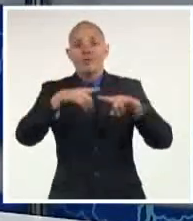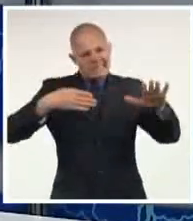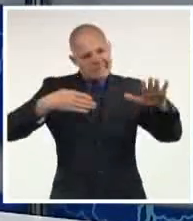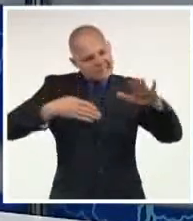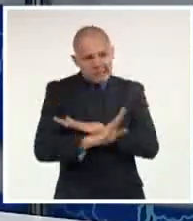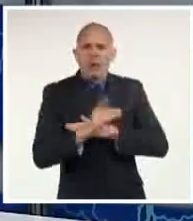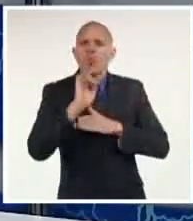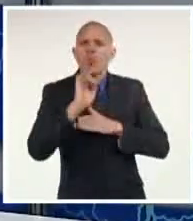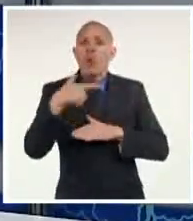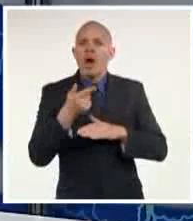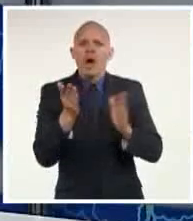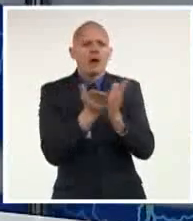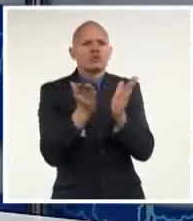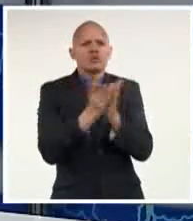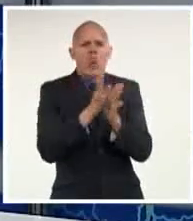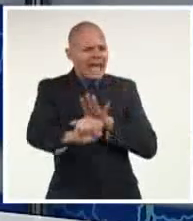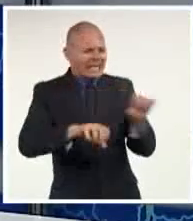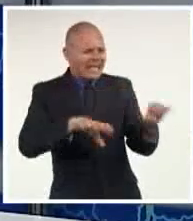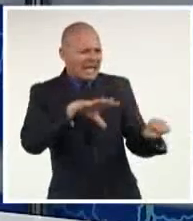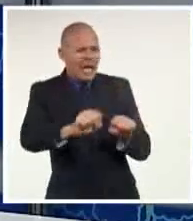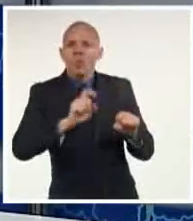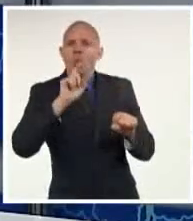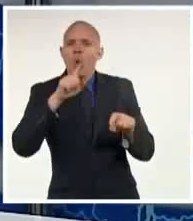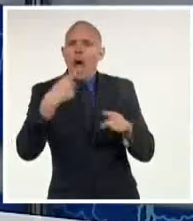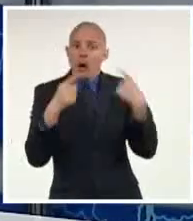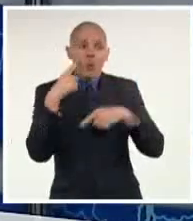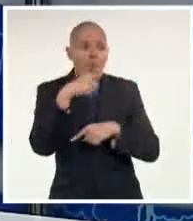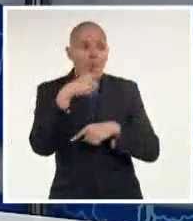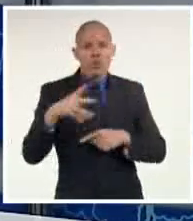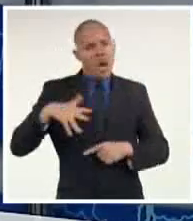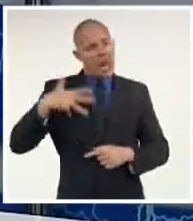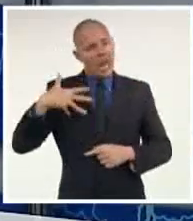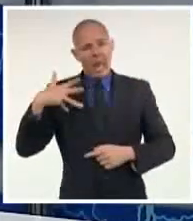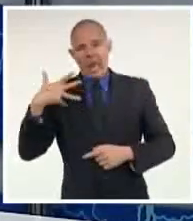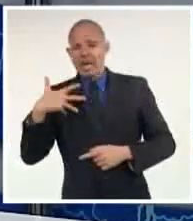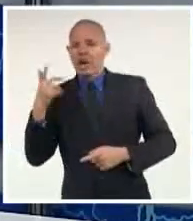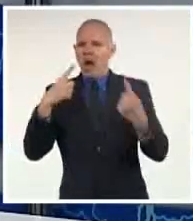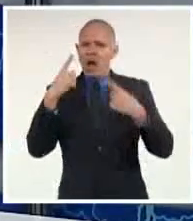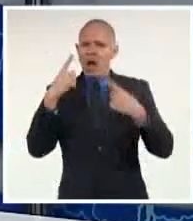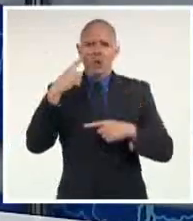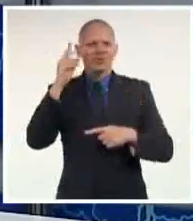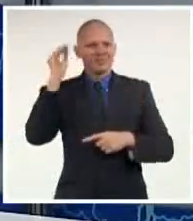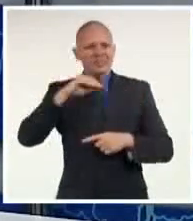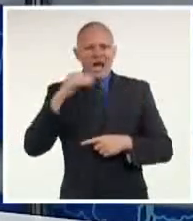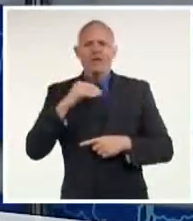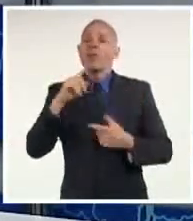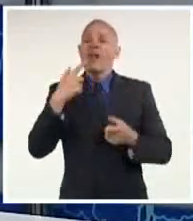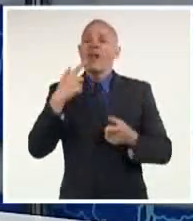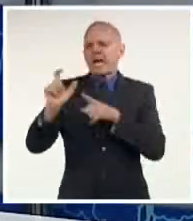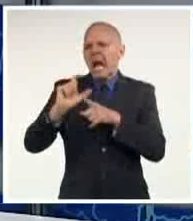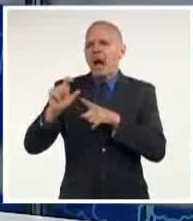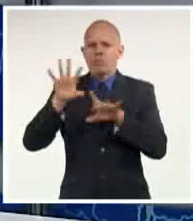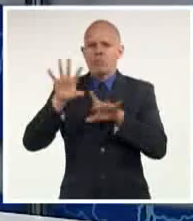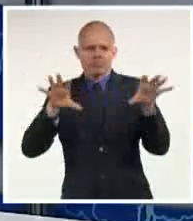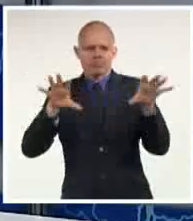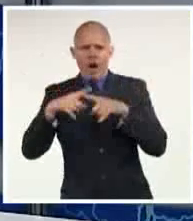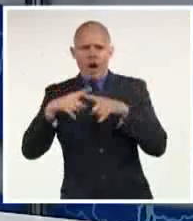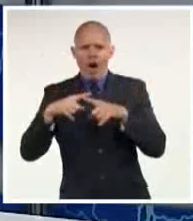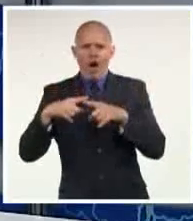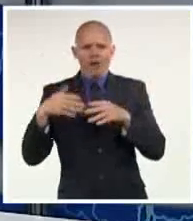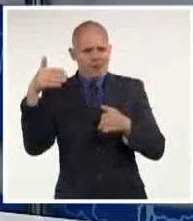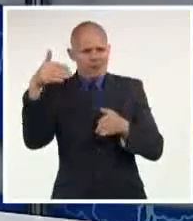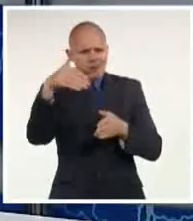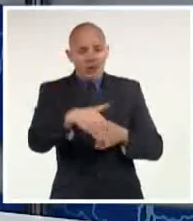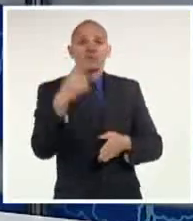de Lima y esto para desalojar a los manifestantes que llegaron desde diferentes regiones de ese país y se sumaron